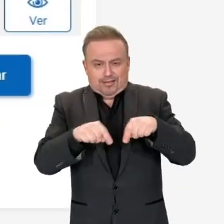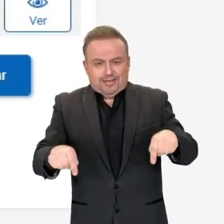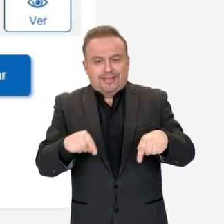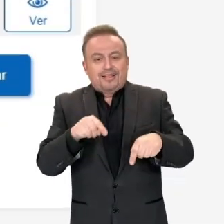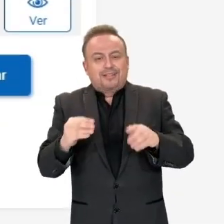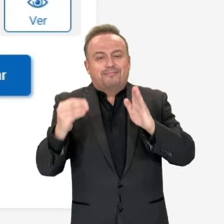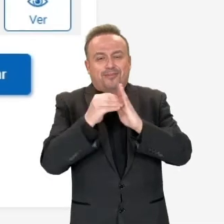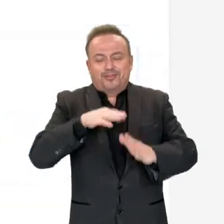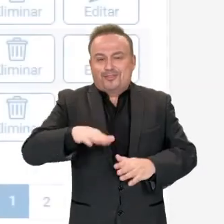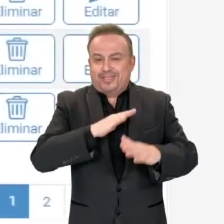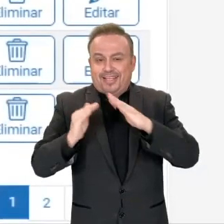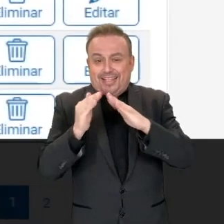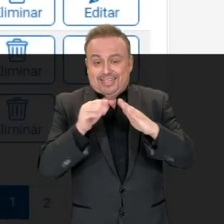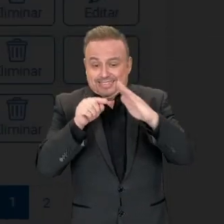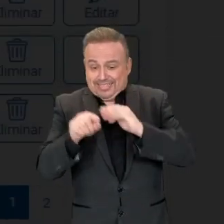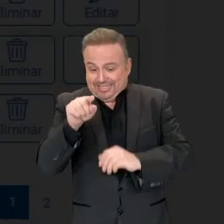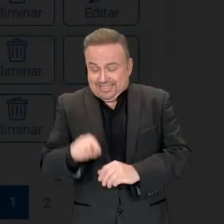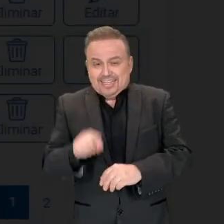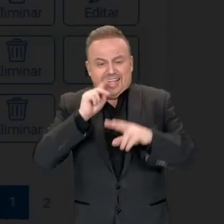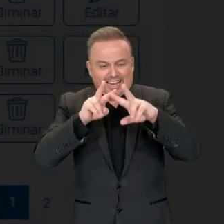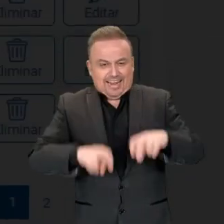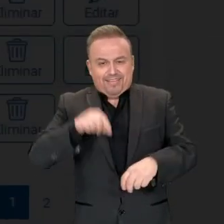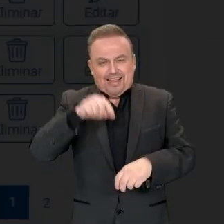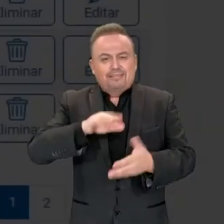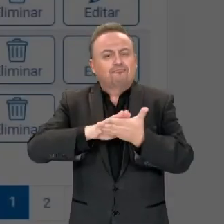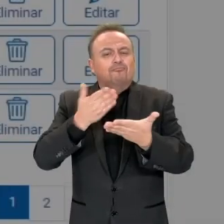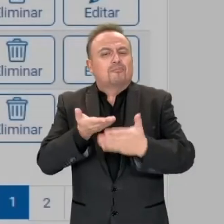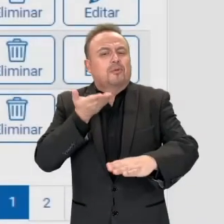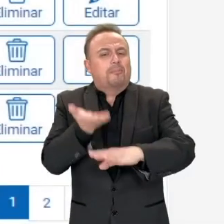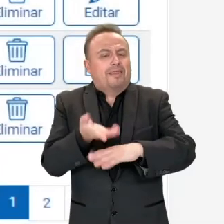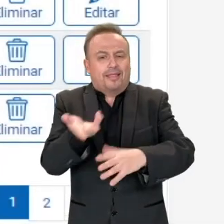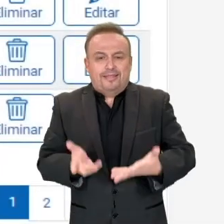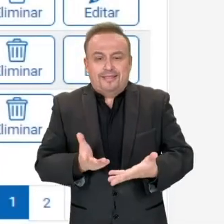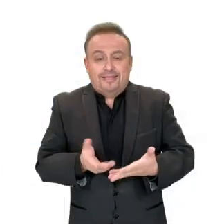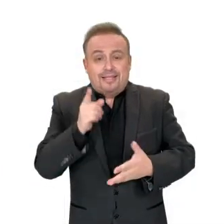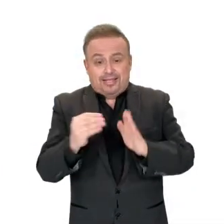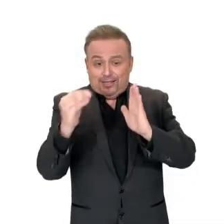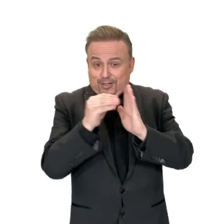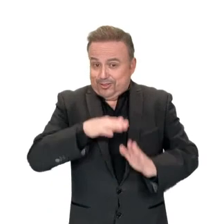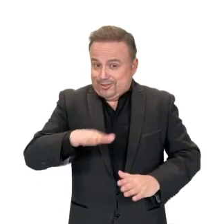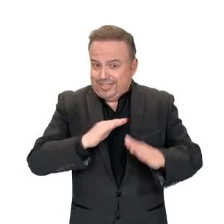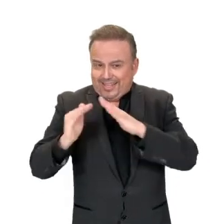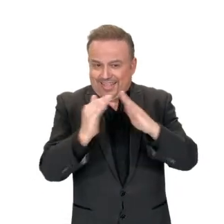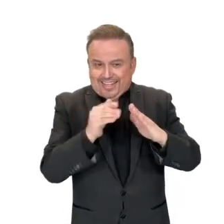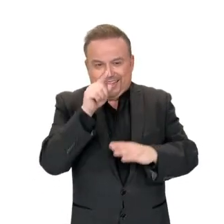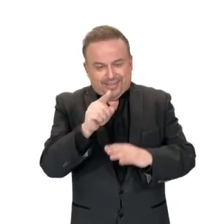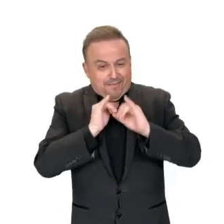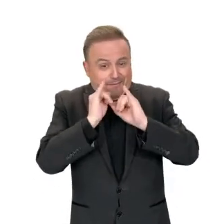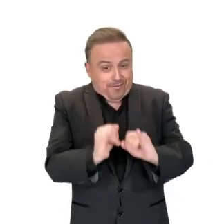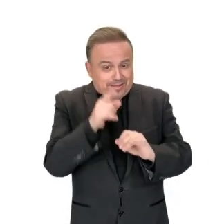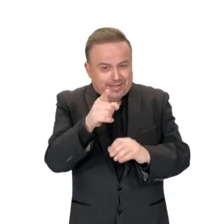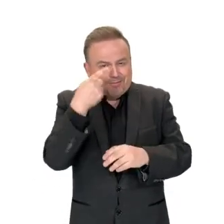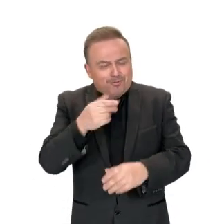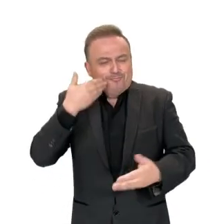del Registro Social de Hogares, ingresando en la sección Revisa aquí el estado de las solicitudes. Registro Social de Hogares. Tu